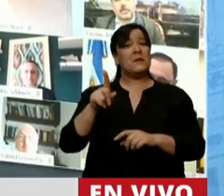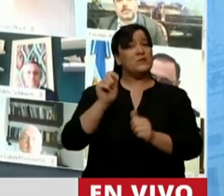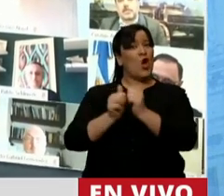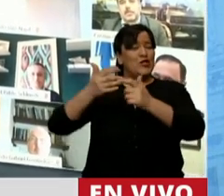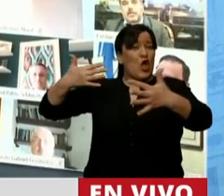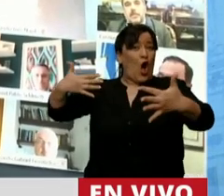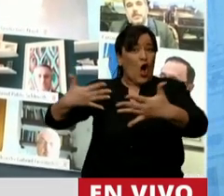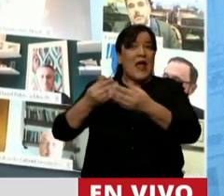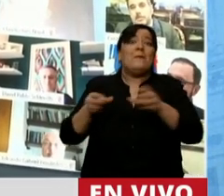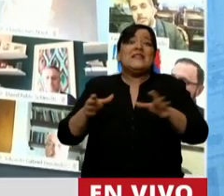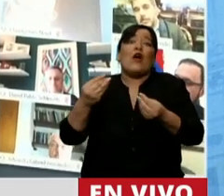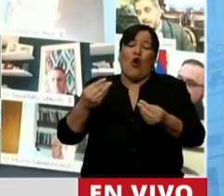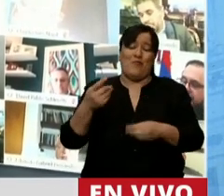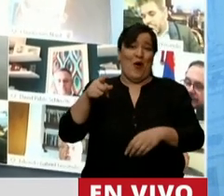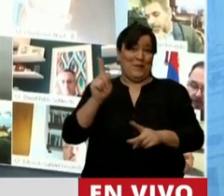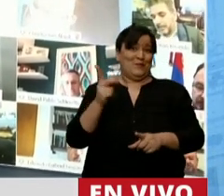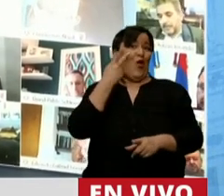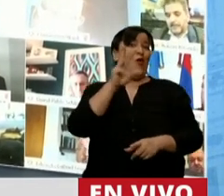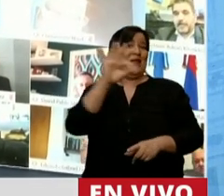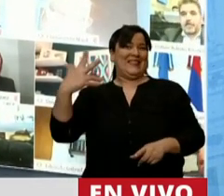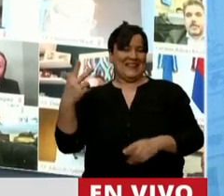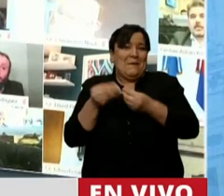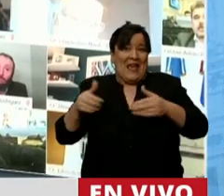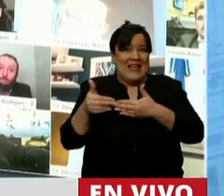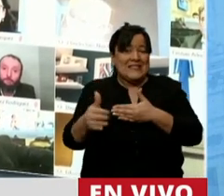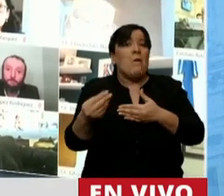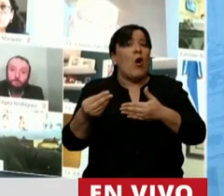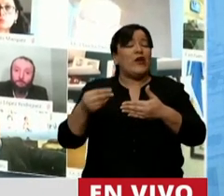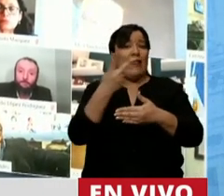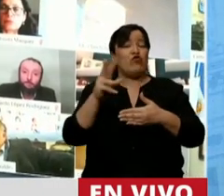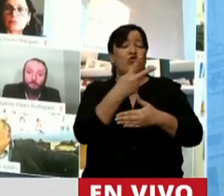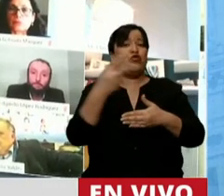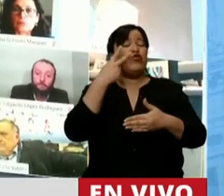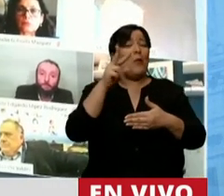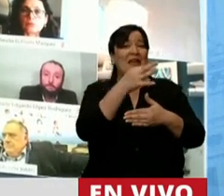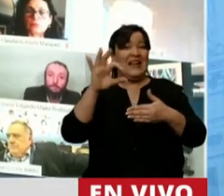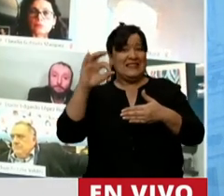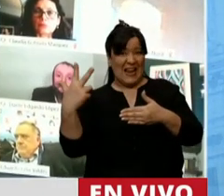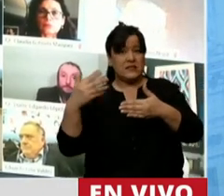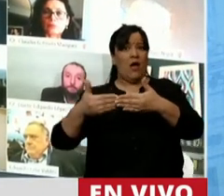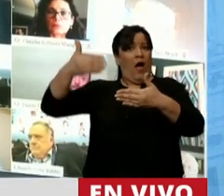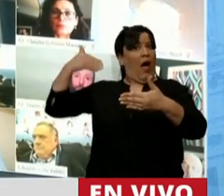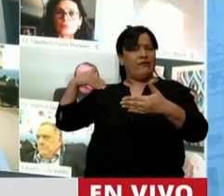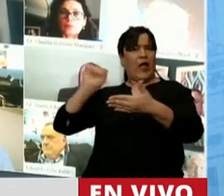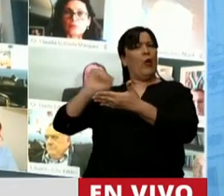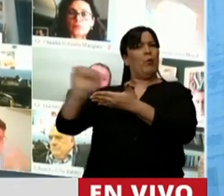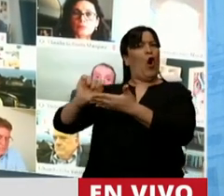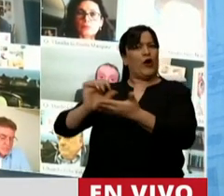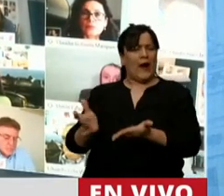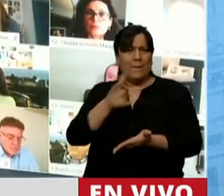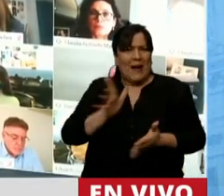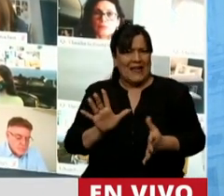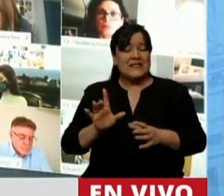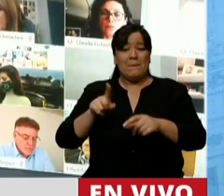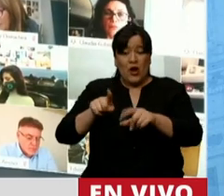historia comienza ahí. Claro, ¿saben por qué la historia comienza ahí? Porque borramos el pasado y borramos que desde el advenimiento de la democracia